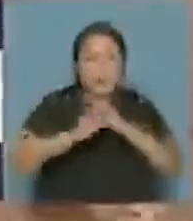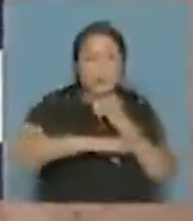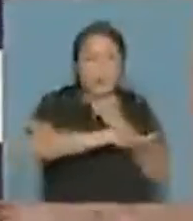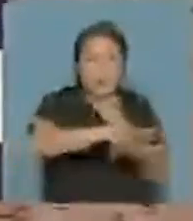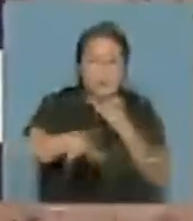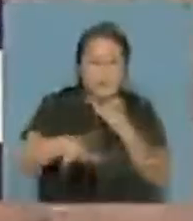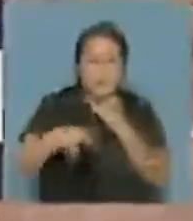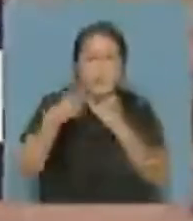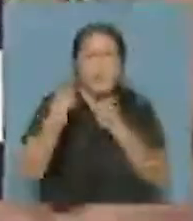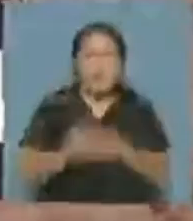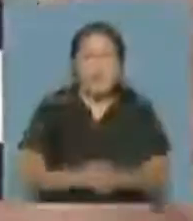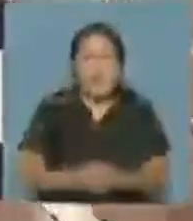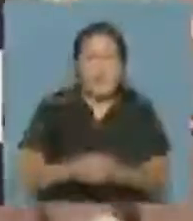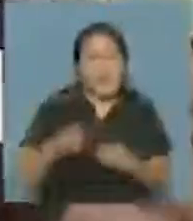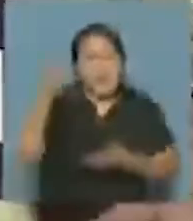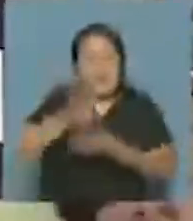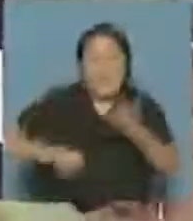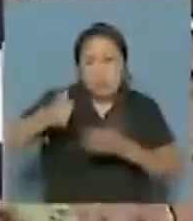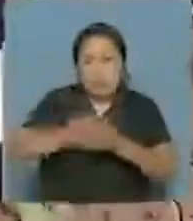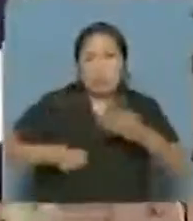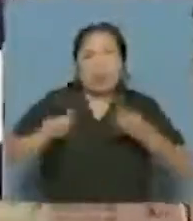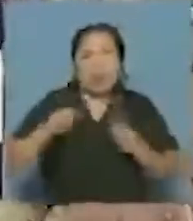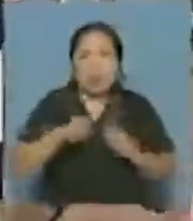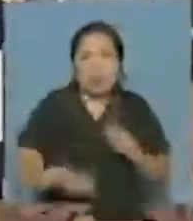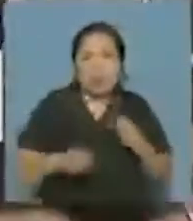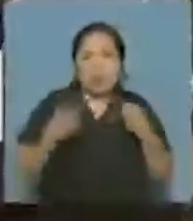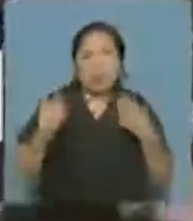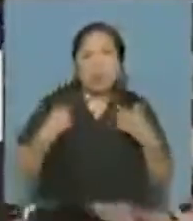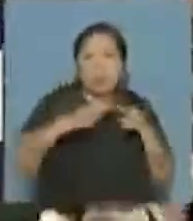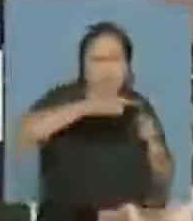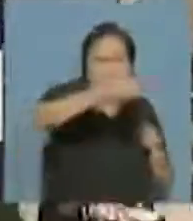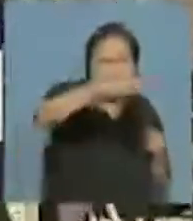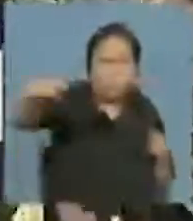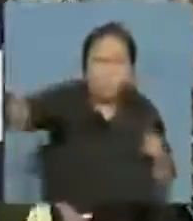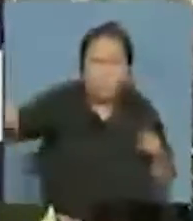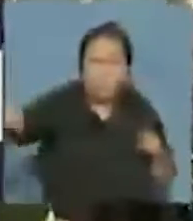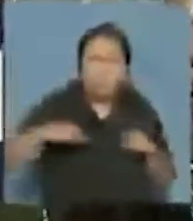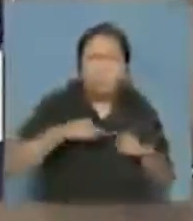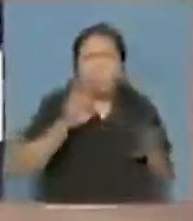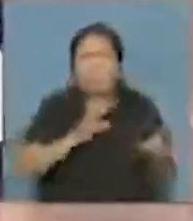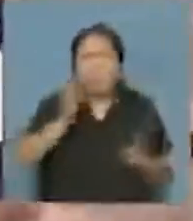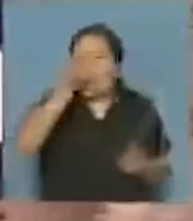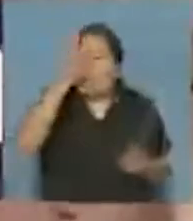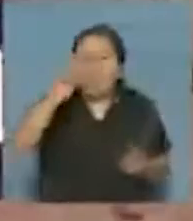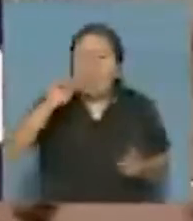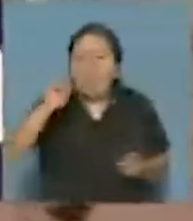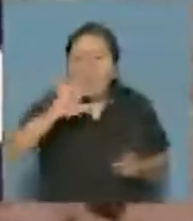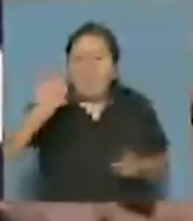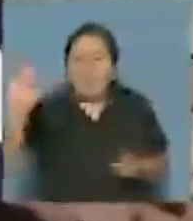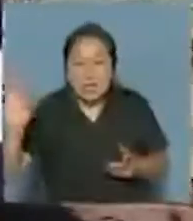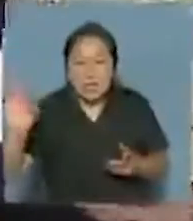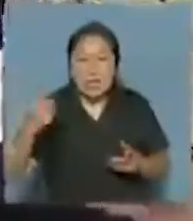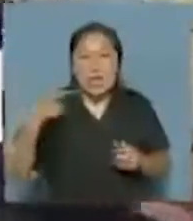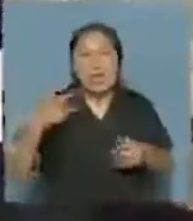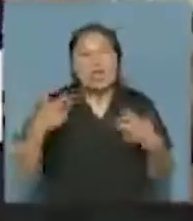estamos tratando de hacer por todo el esfuerzo, de terminar con las mediciones, pero estaremos en la 12.500, un poquito más. No